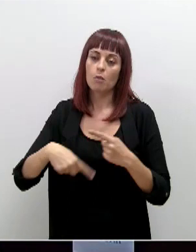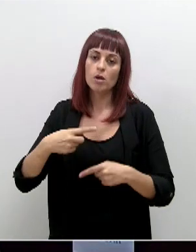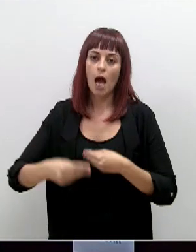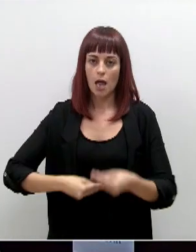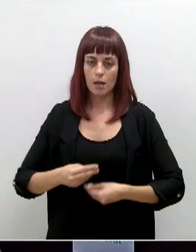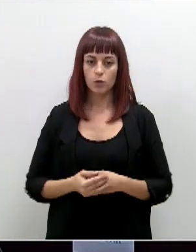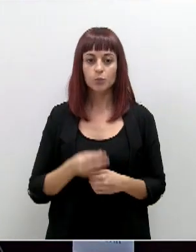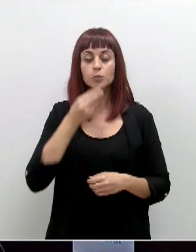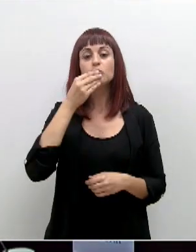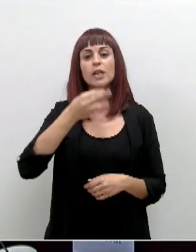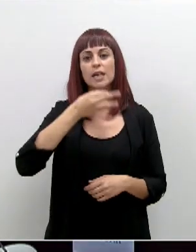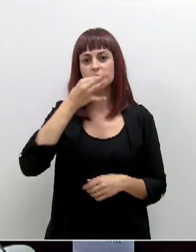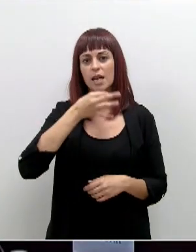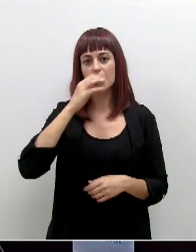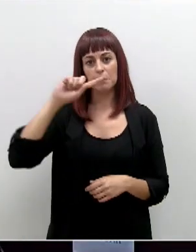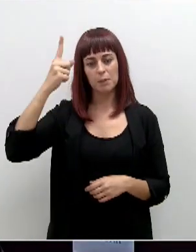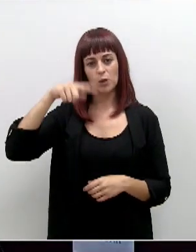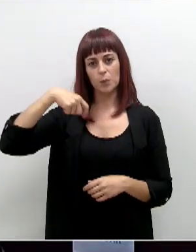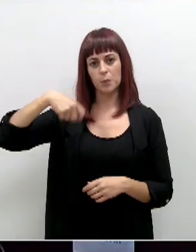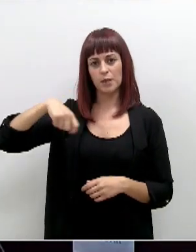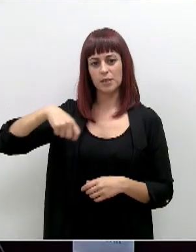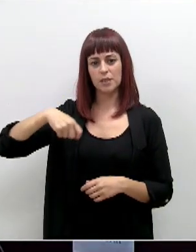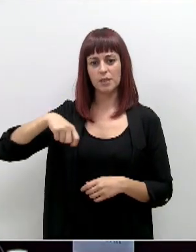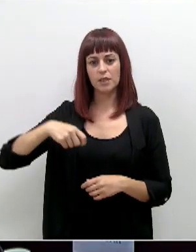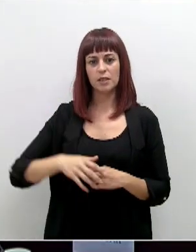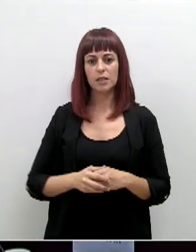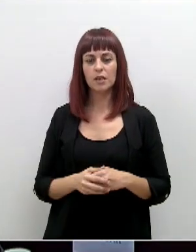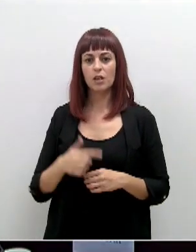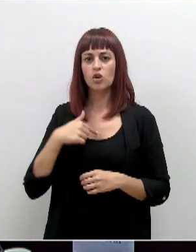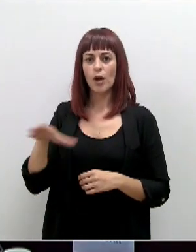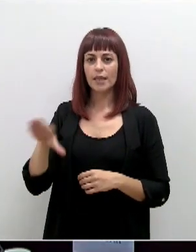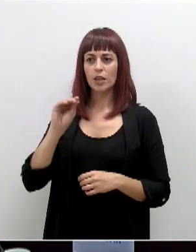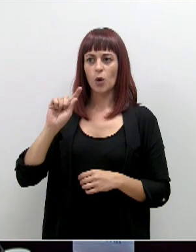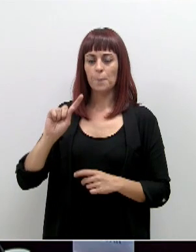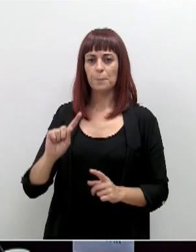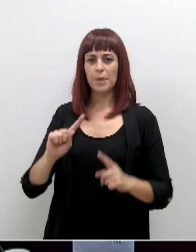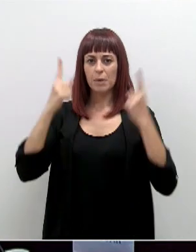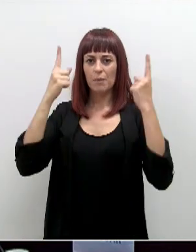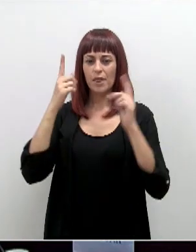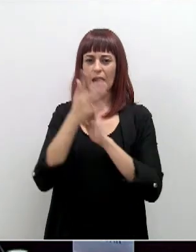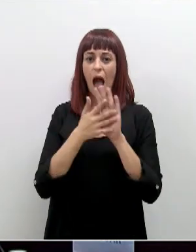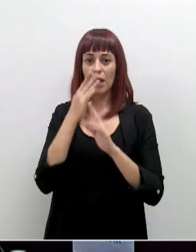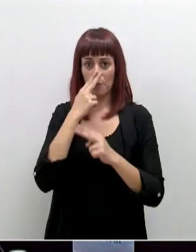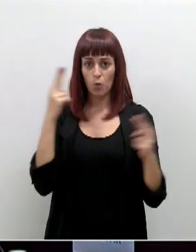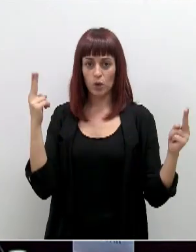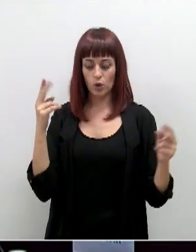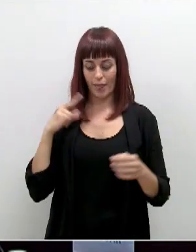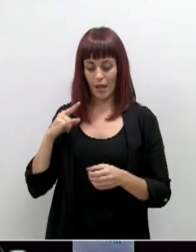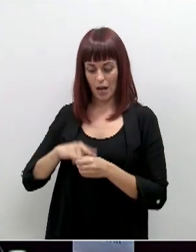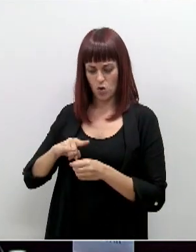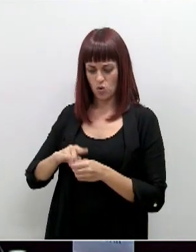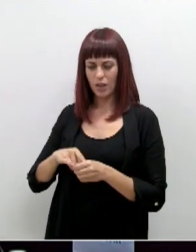Buenas tardes. Primero, para el presidente. Entiendo que es la primera vez que habla en público desde el lunes. Visto que acaban